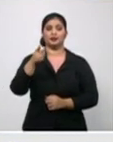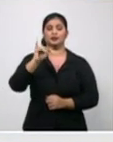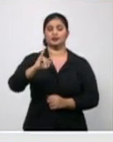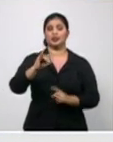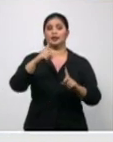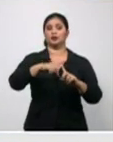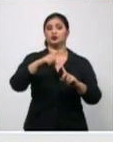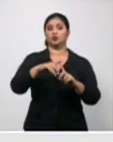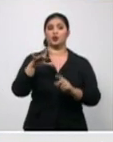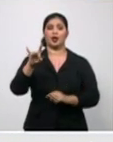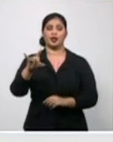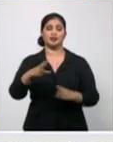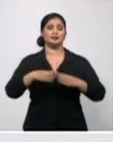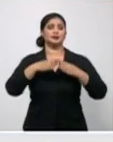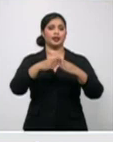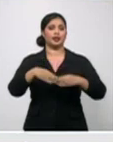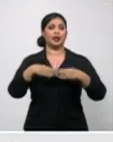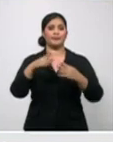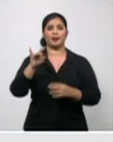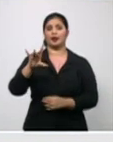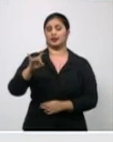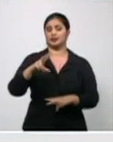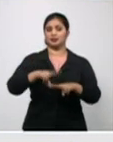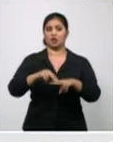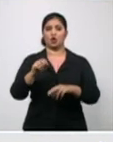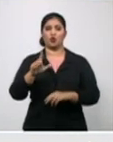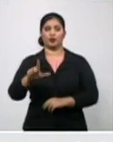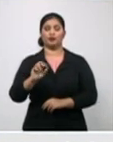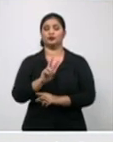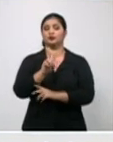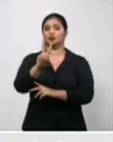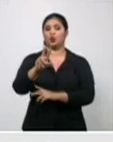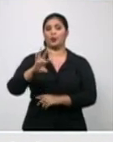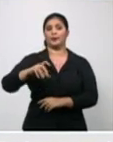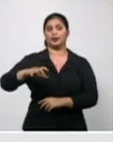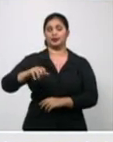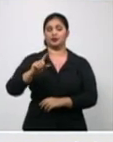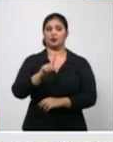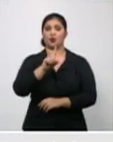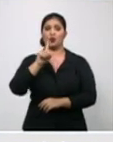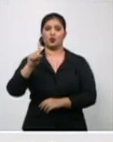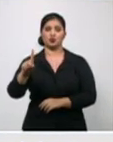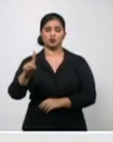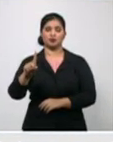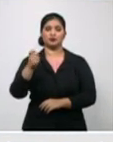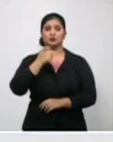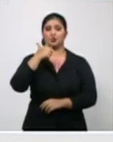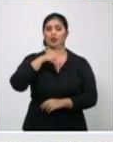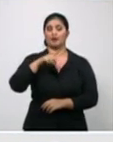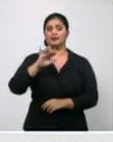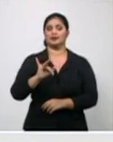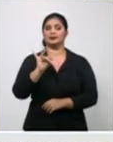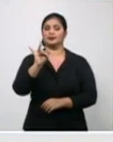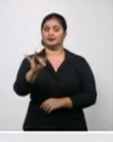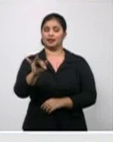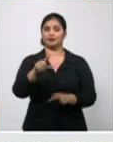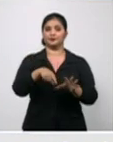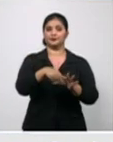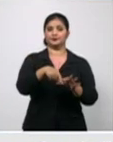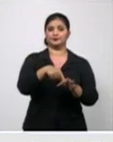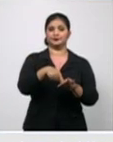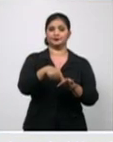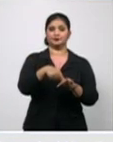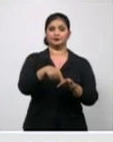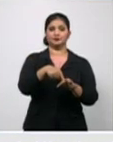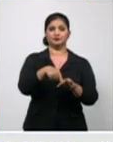Granma 15, Orguín 2, Pinar del Río 11, Ciego de Ávila 7, el municipio especialista